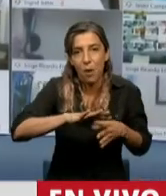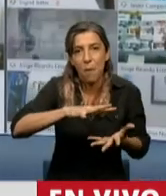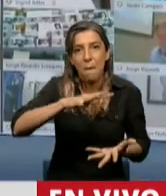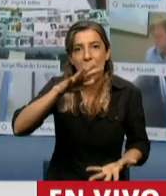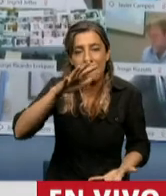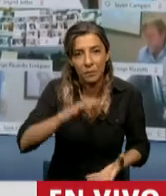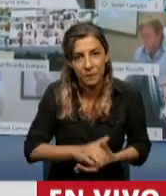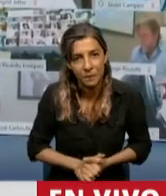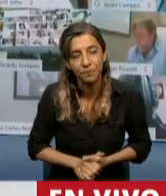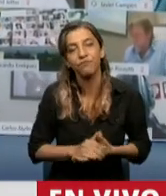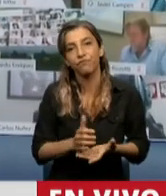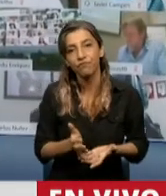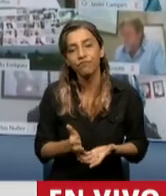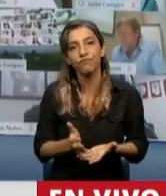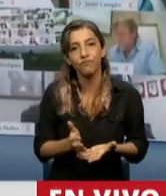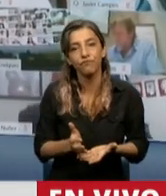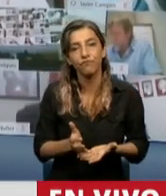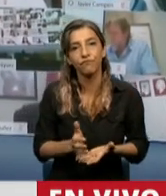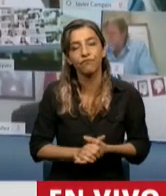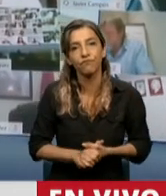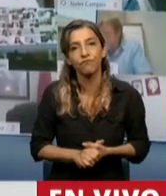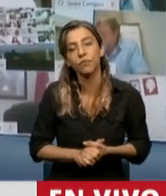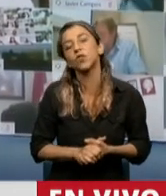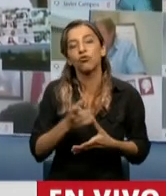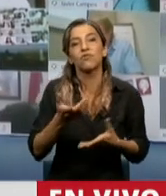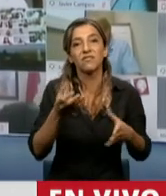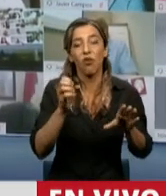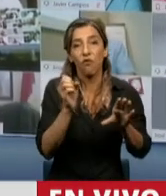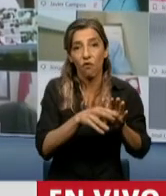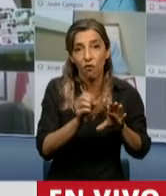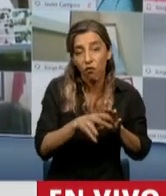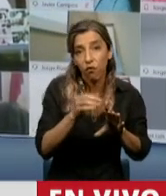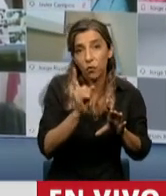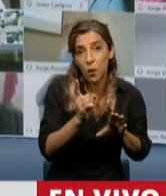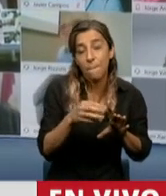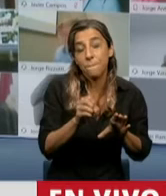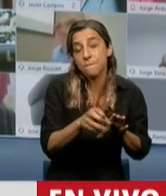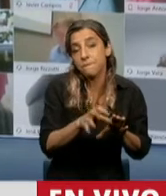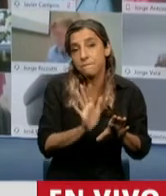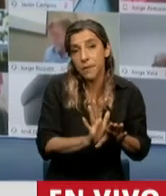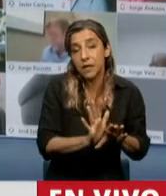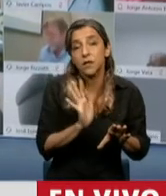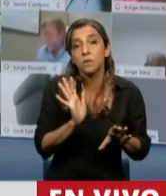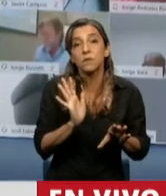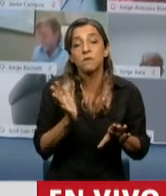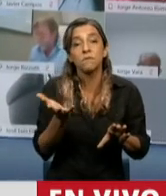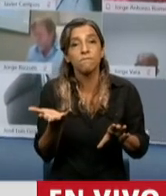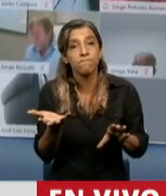Entonces, ese fondo, ese fondo, de alguna manera,